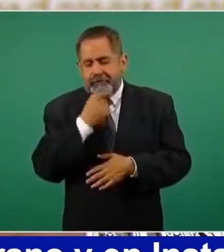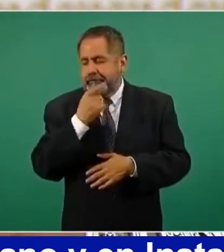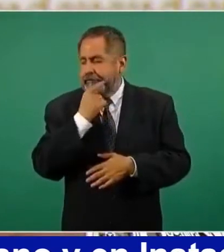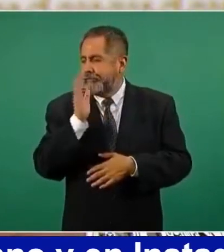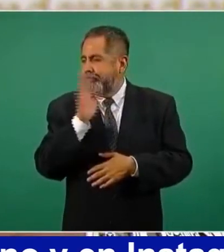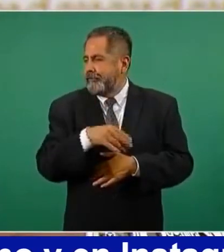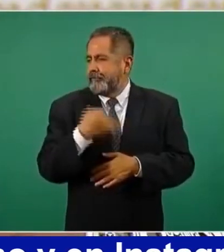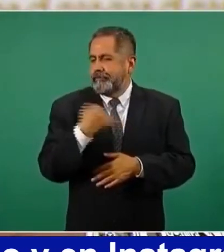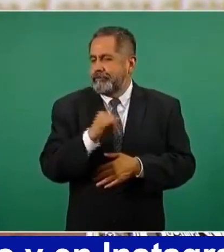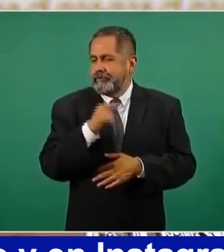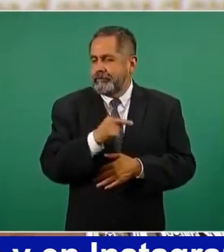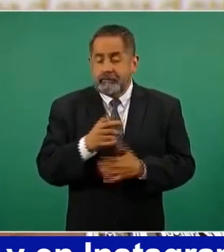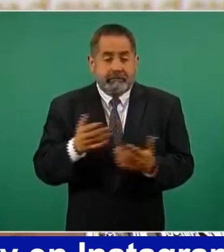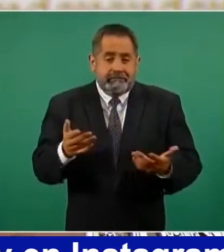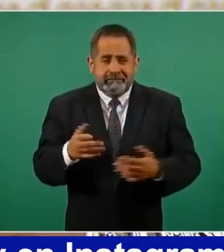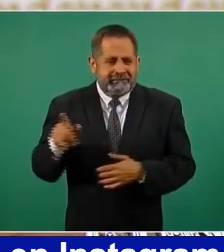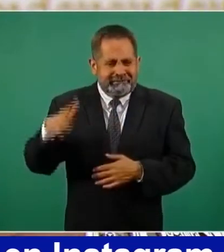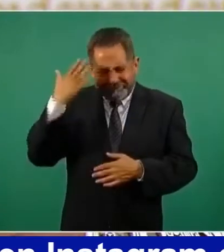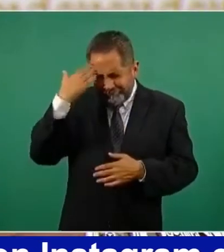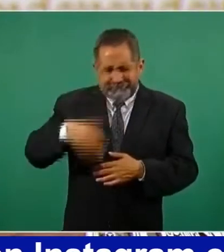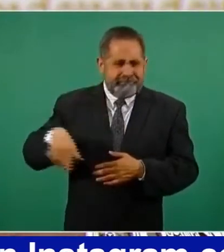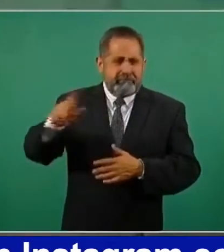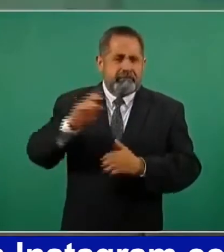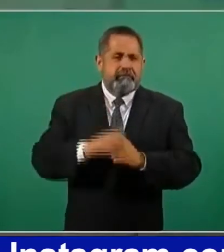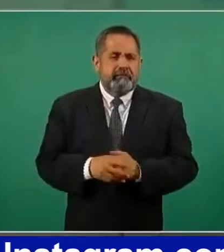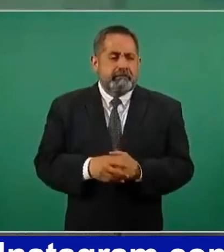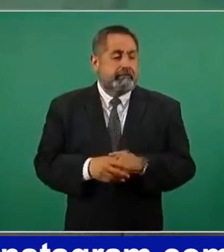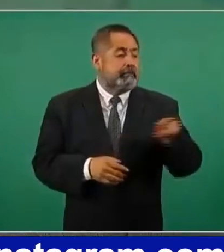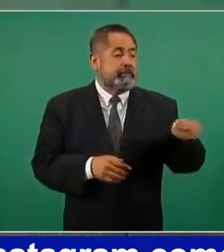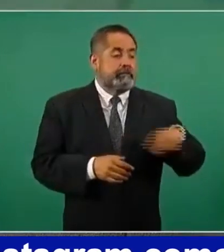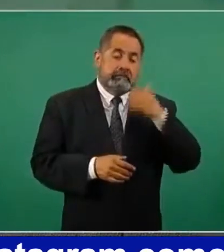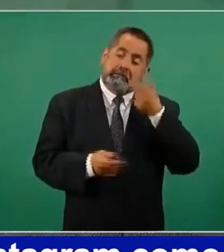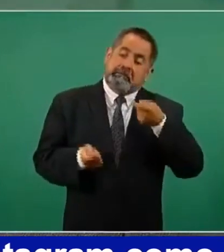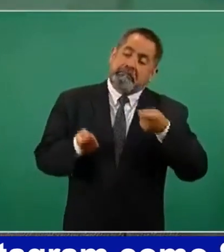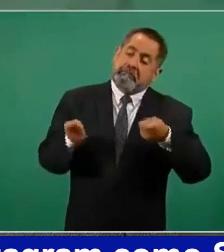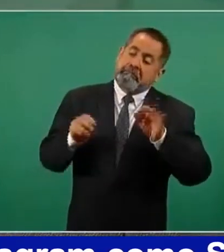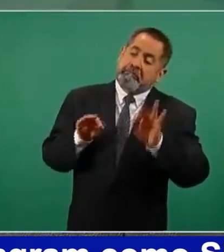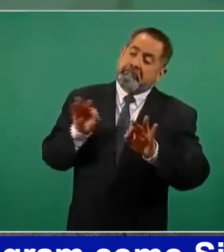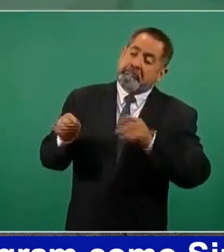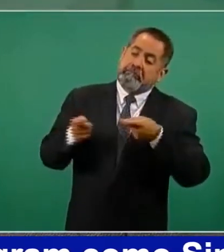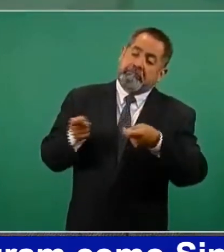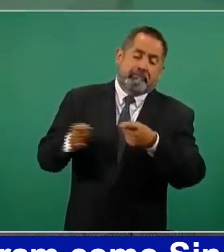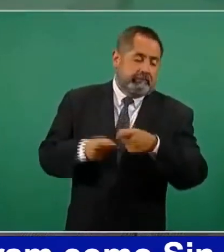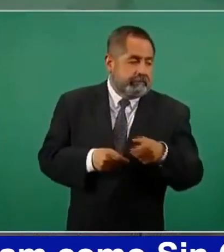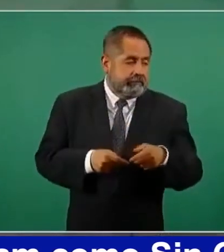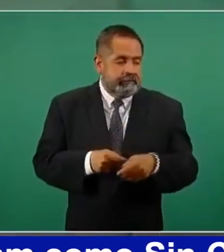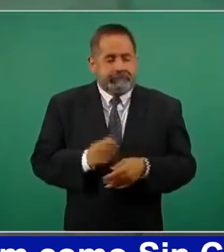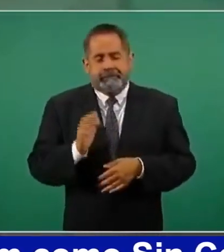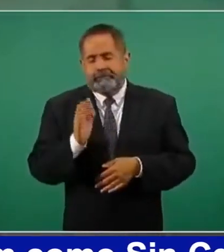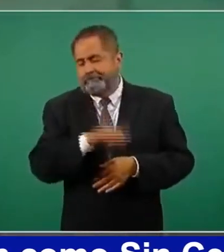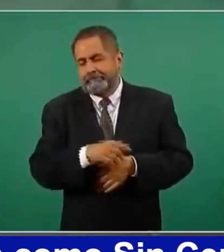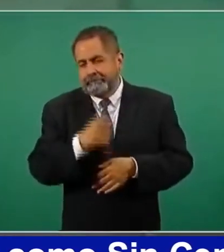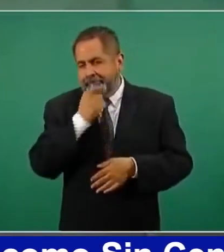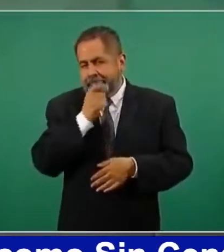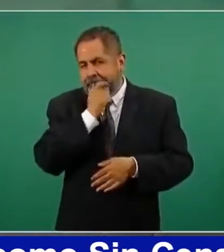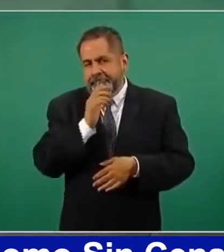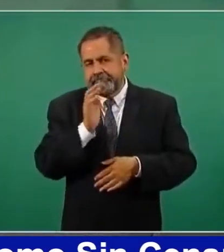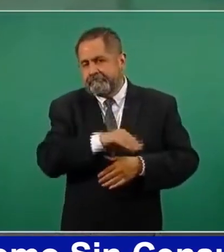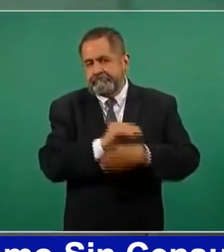están queriendo manipular, se ríen,